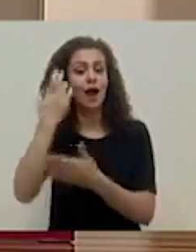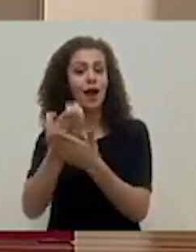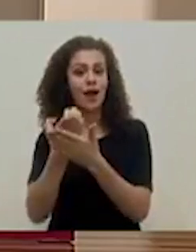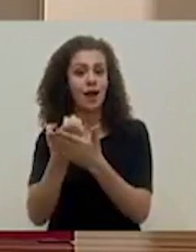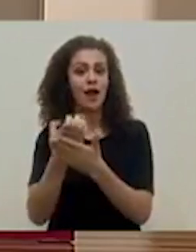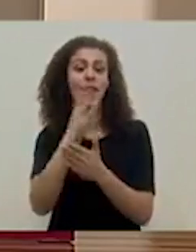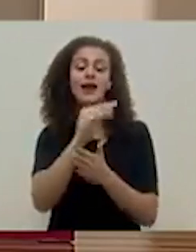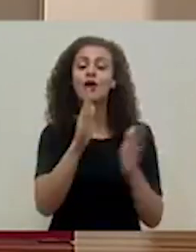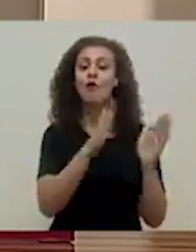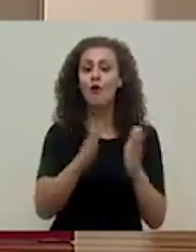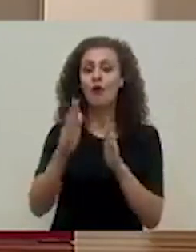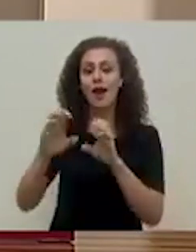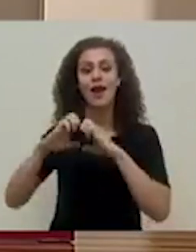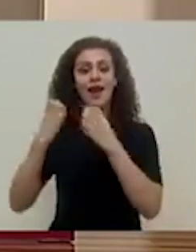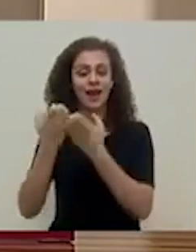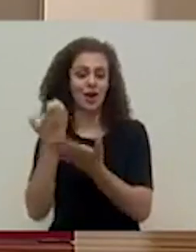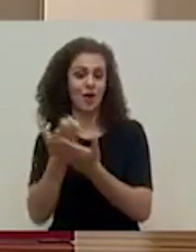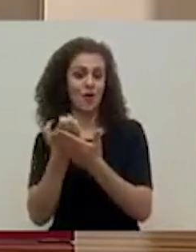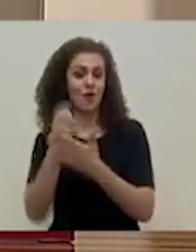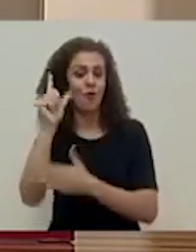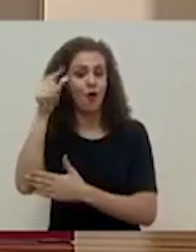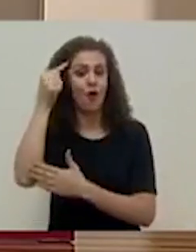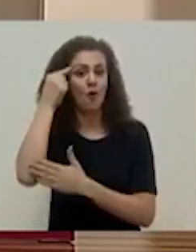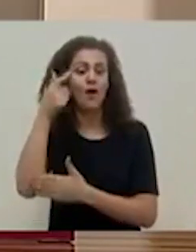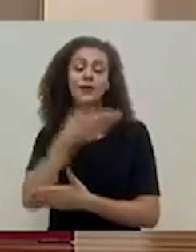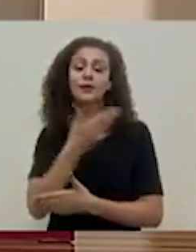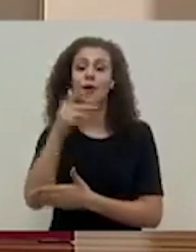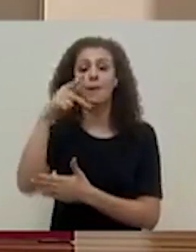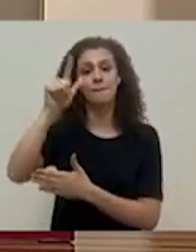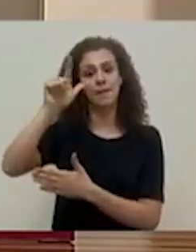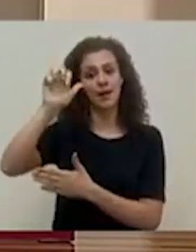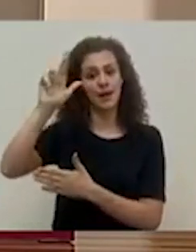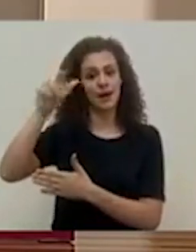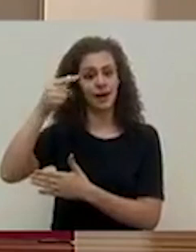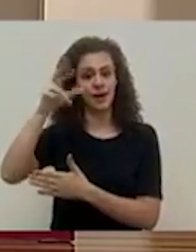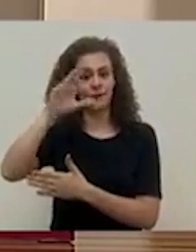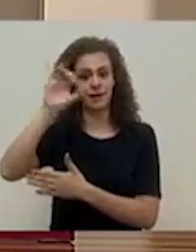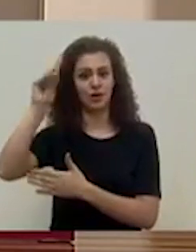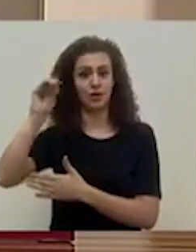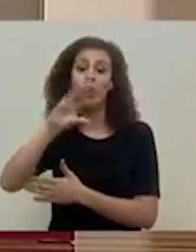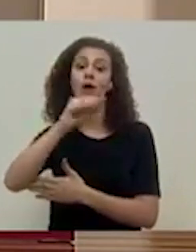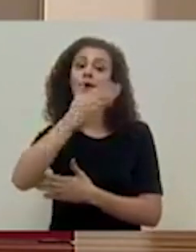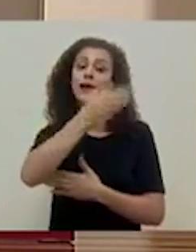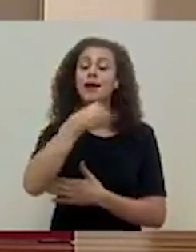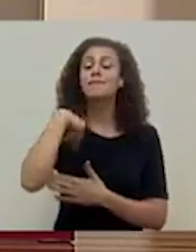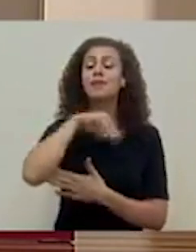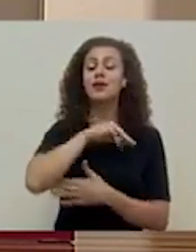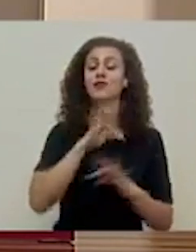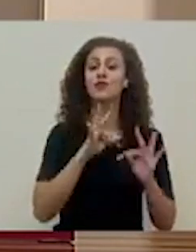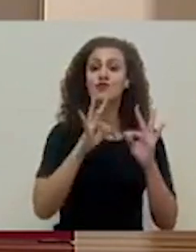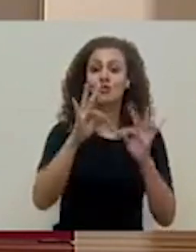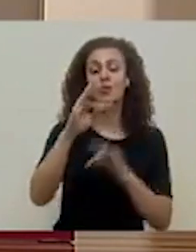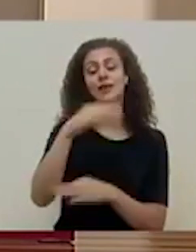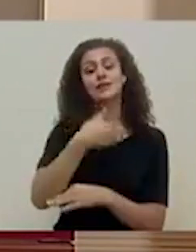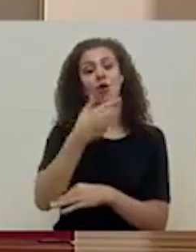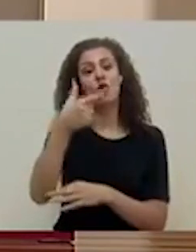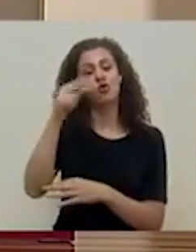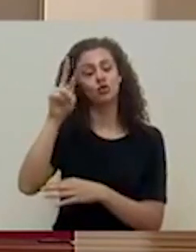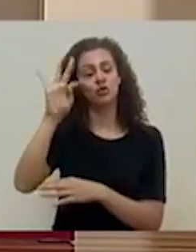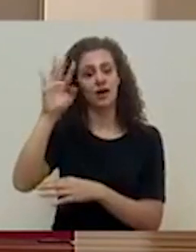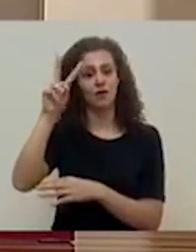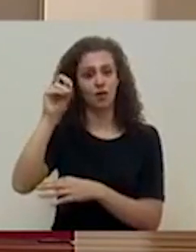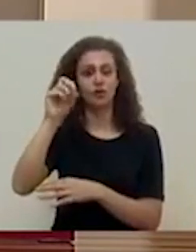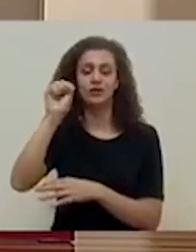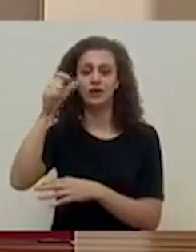económica y coordinadora del equipo económico de gobierno la señora Pilar Garrido y el ministro de turismo el señor Gustavo Segura